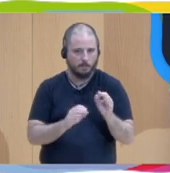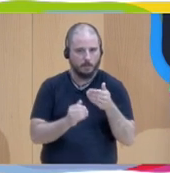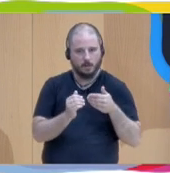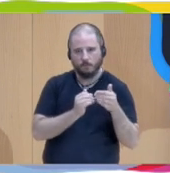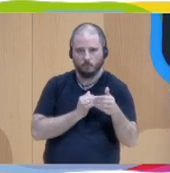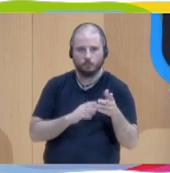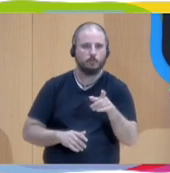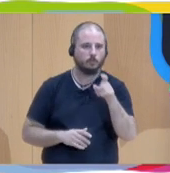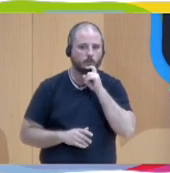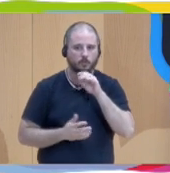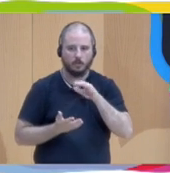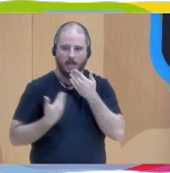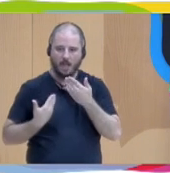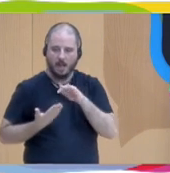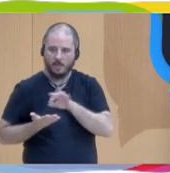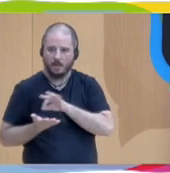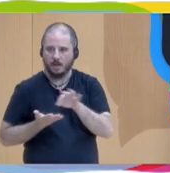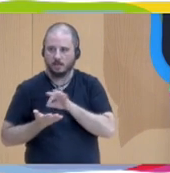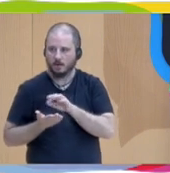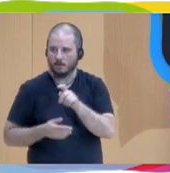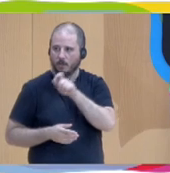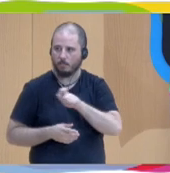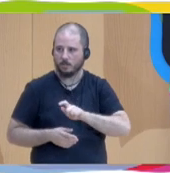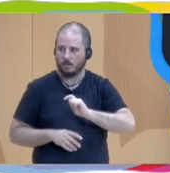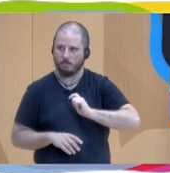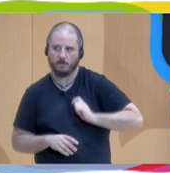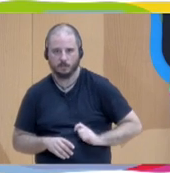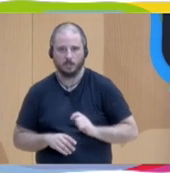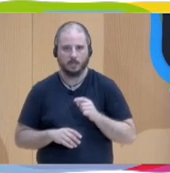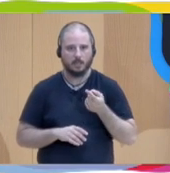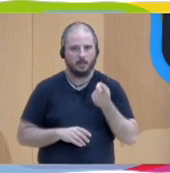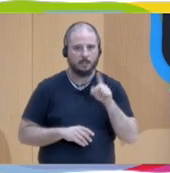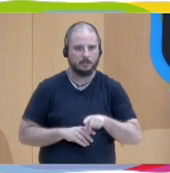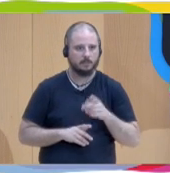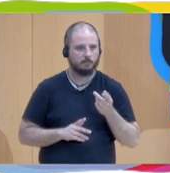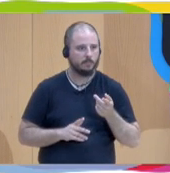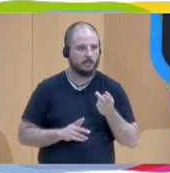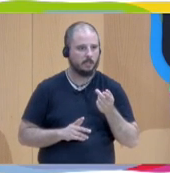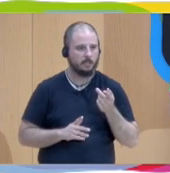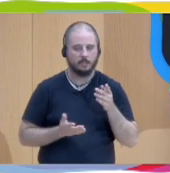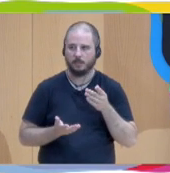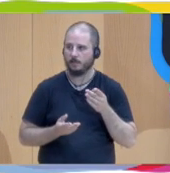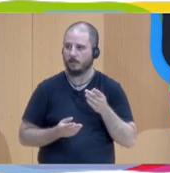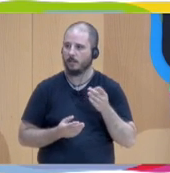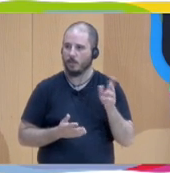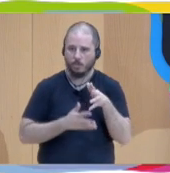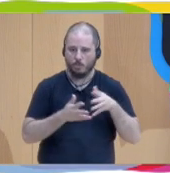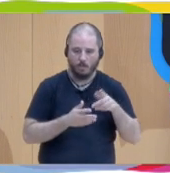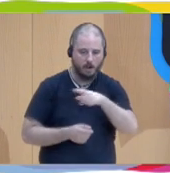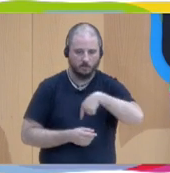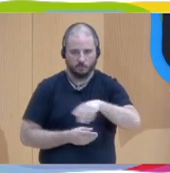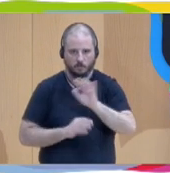toda la red de los profesionistas, pero también de los ciudadanos,